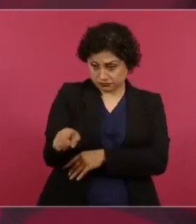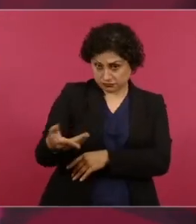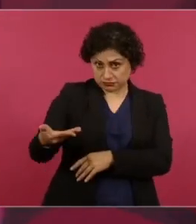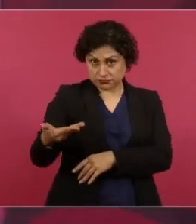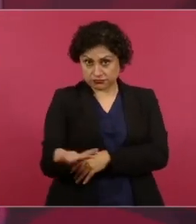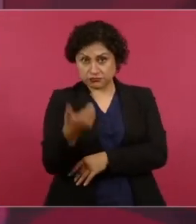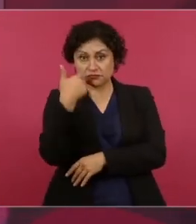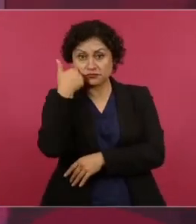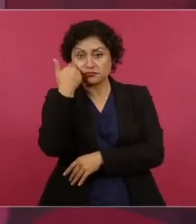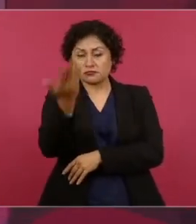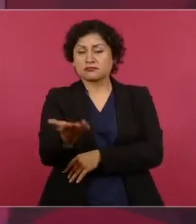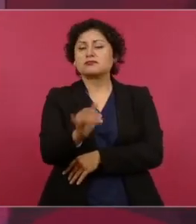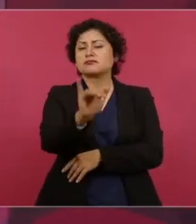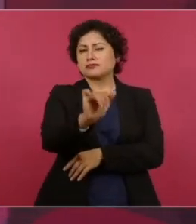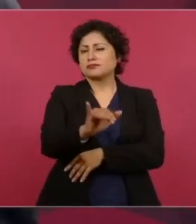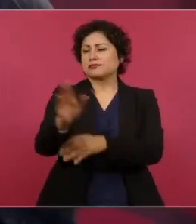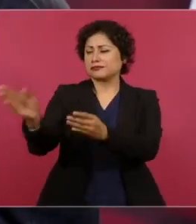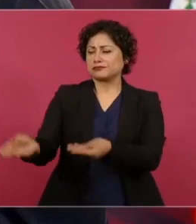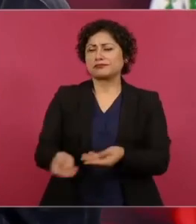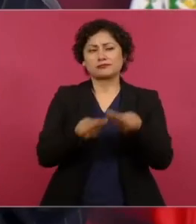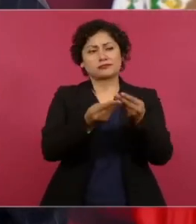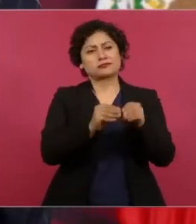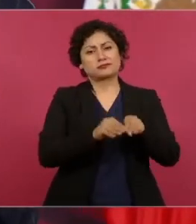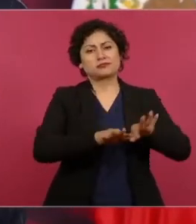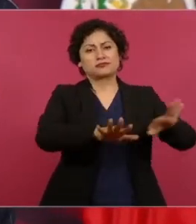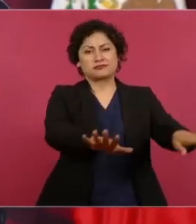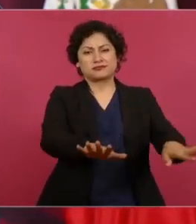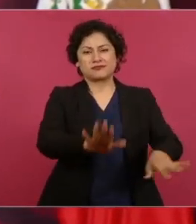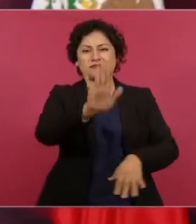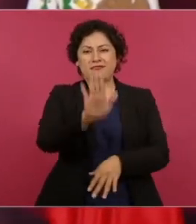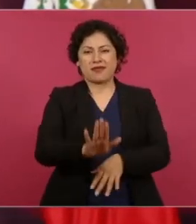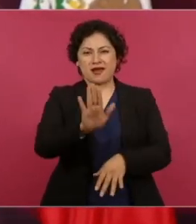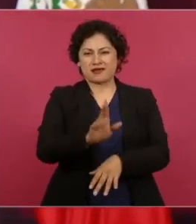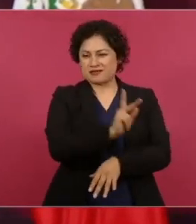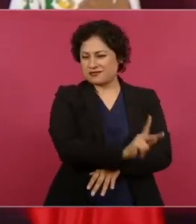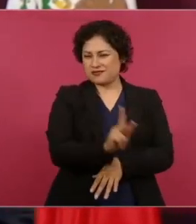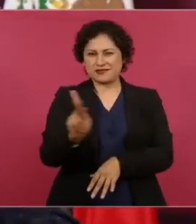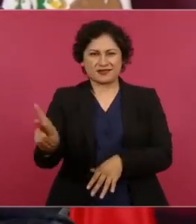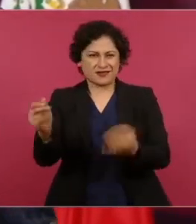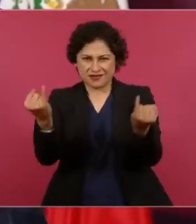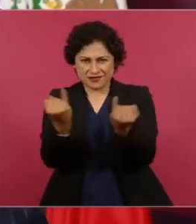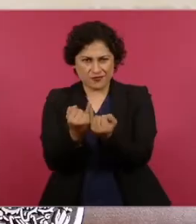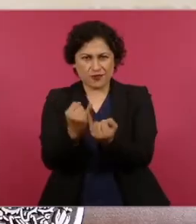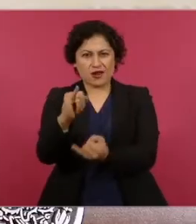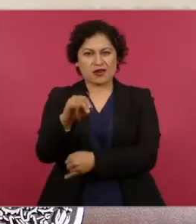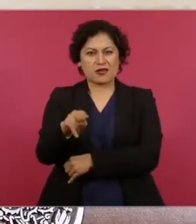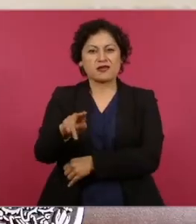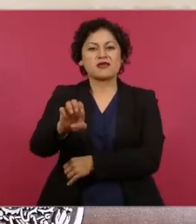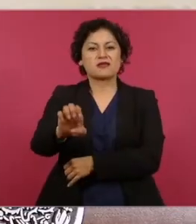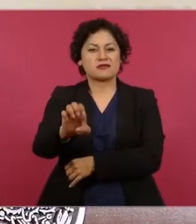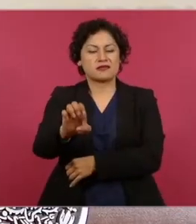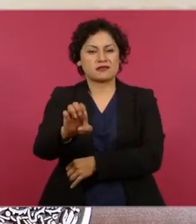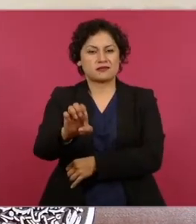Es un poco lo del INE, que una consejera